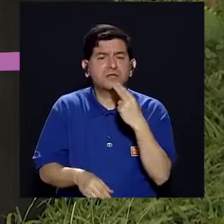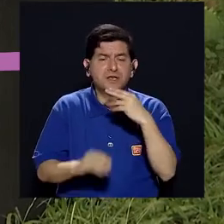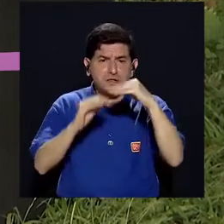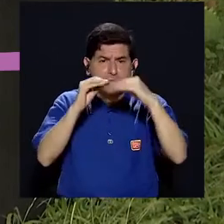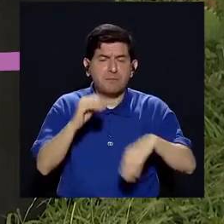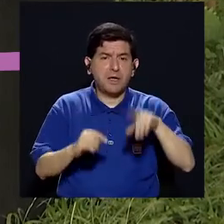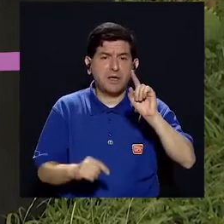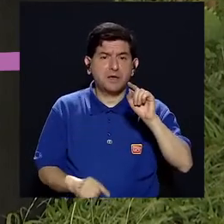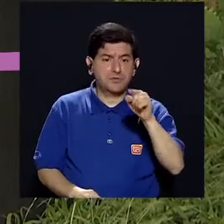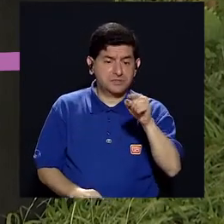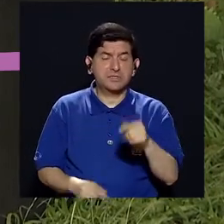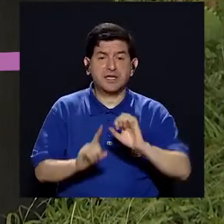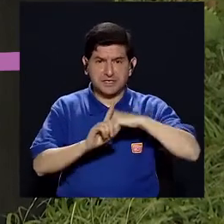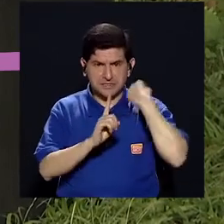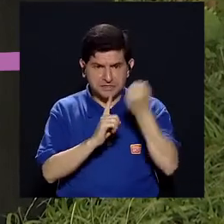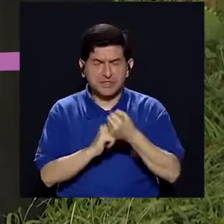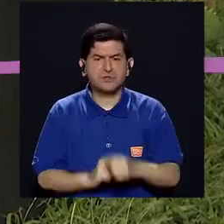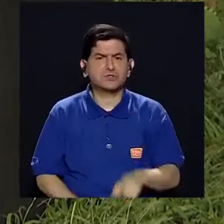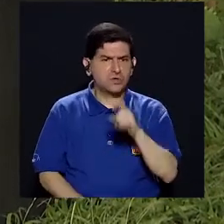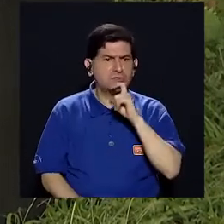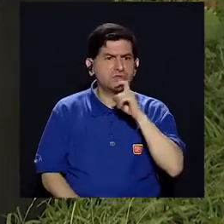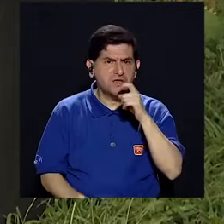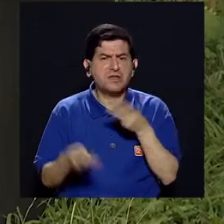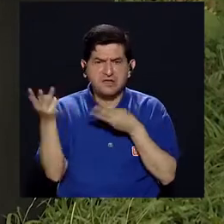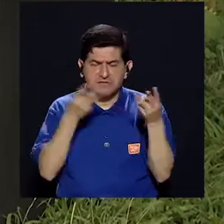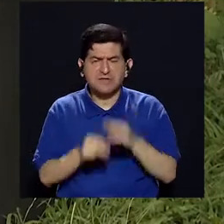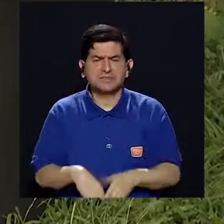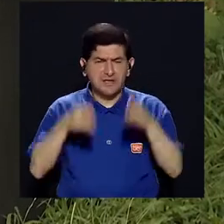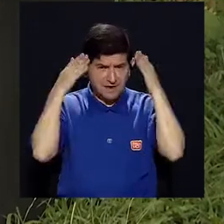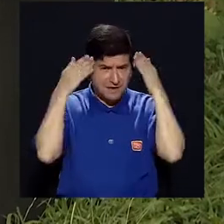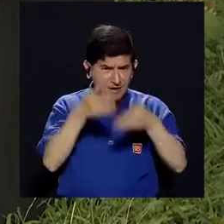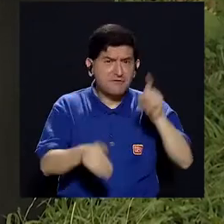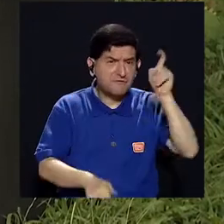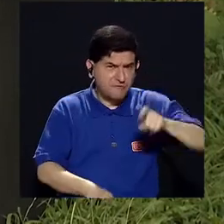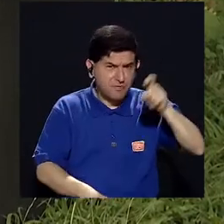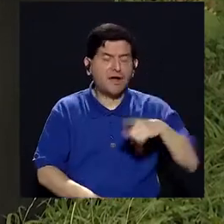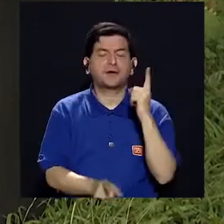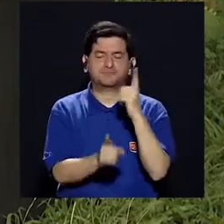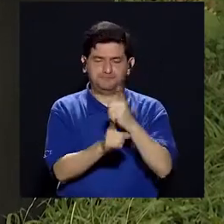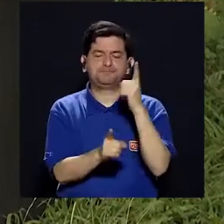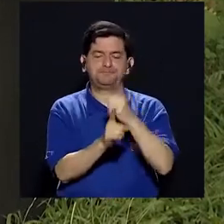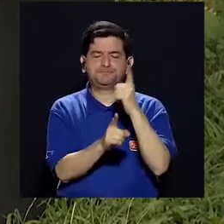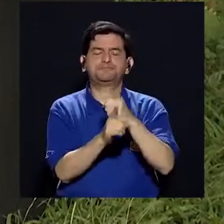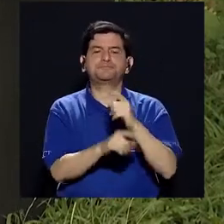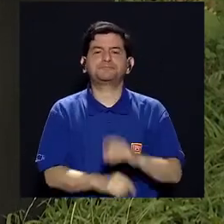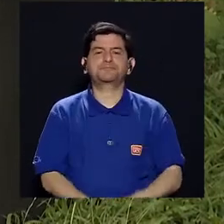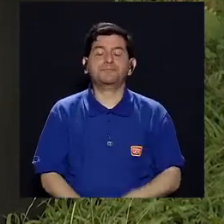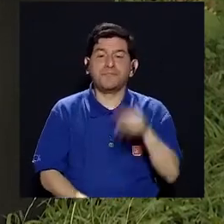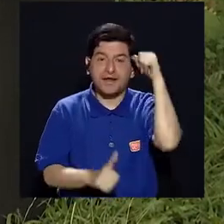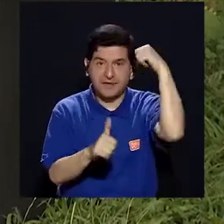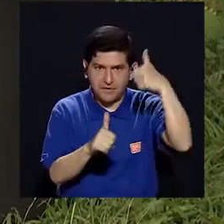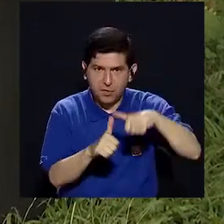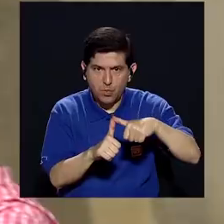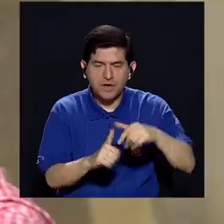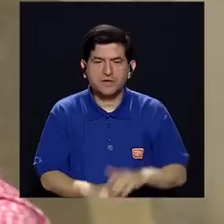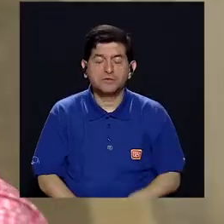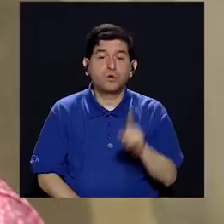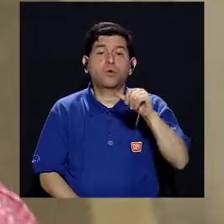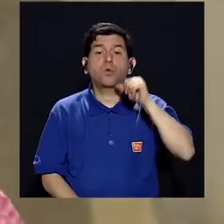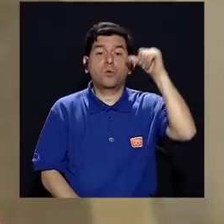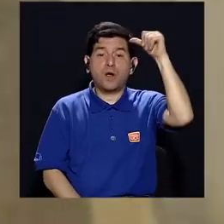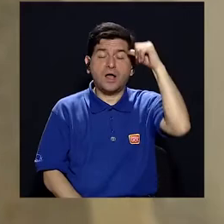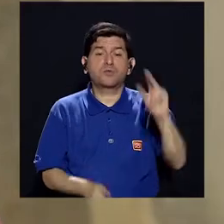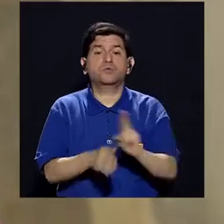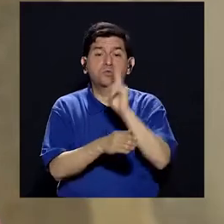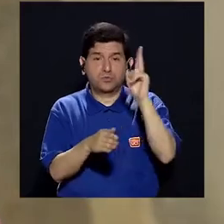que tengan menos de una cucharadita de azúcar, cuesta en el mercado. ¿Y es lo que hay que apuntar el ojo? Sí. Totalmente. sea, tomen en cuenta